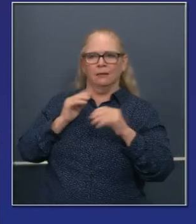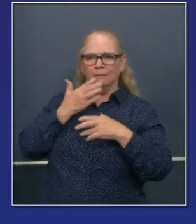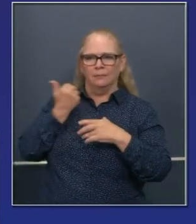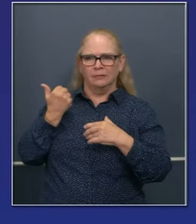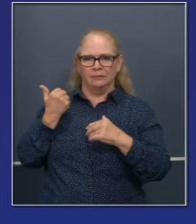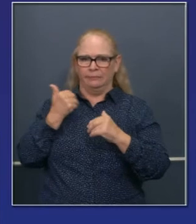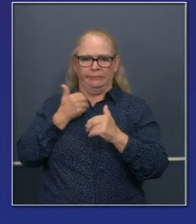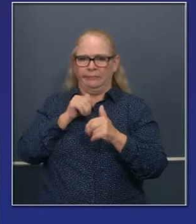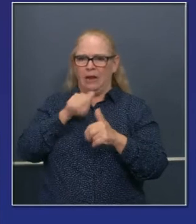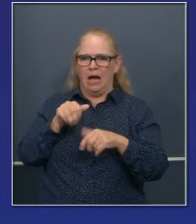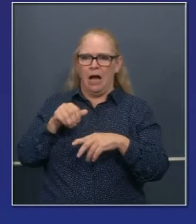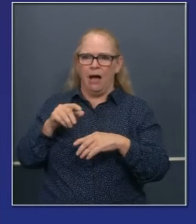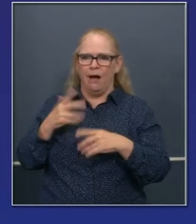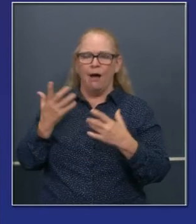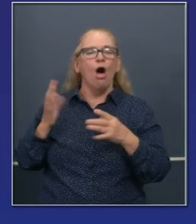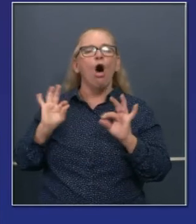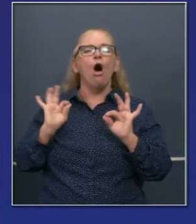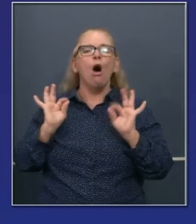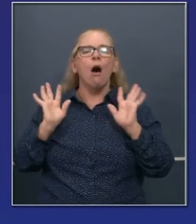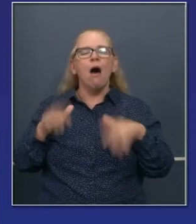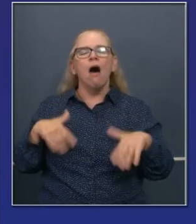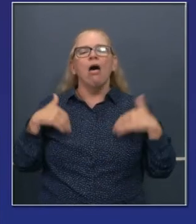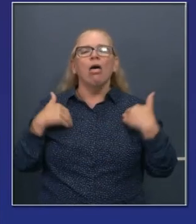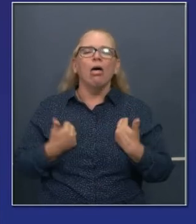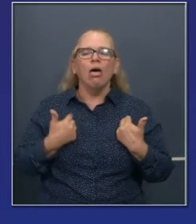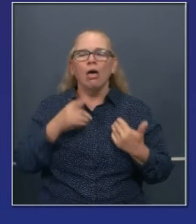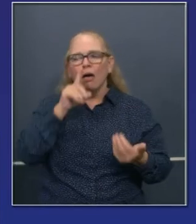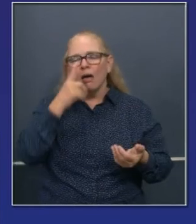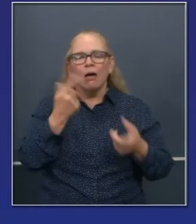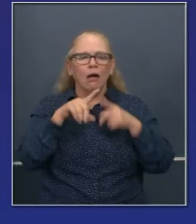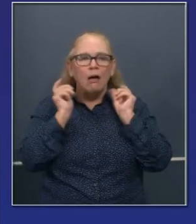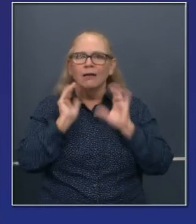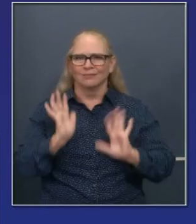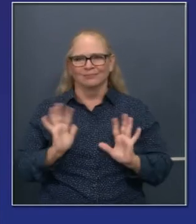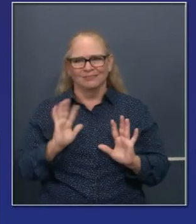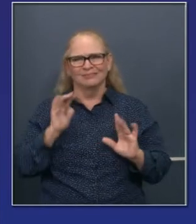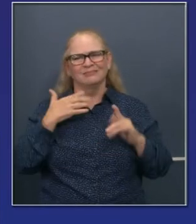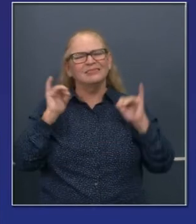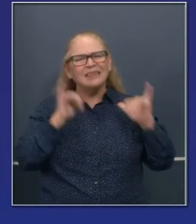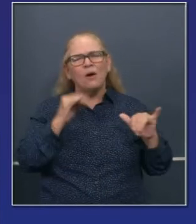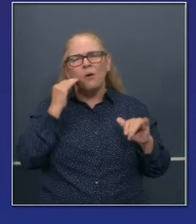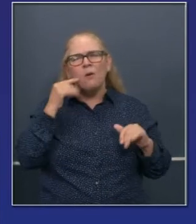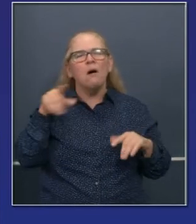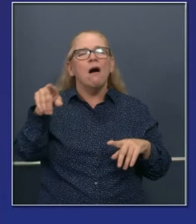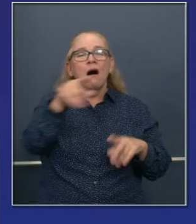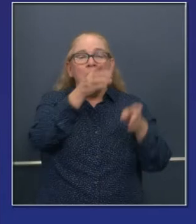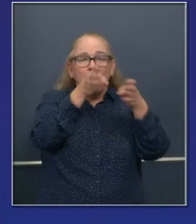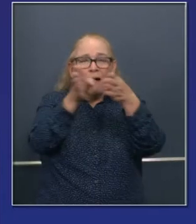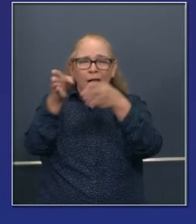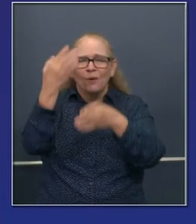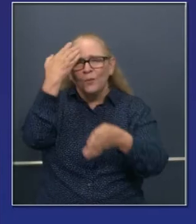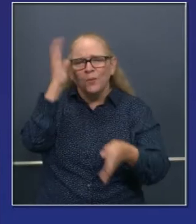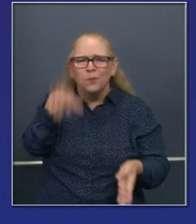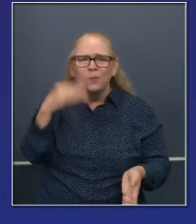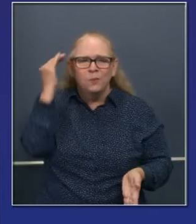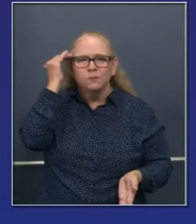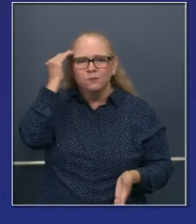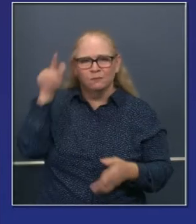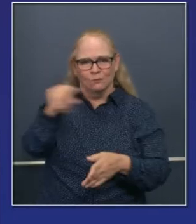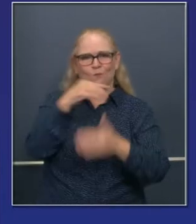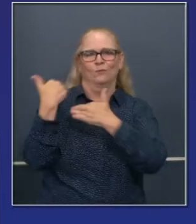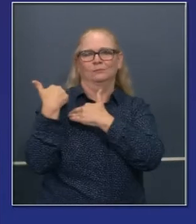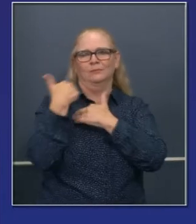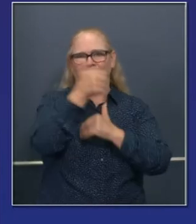lo importante que es no bajar la guardia, incluso dentro de su propio hogar. Ustedes son responsables, ellos son responsables por estas líneas de